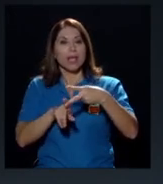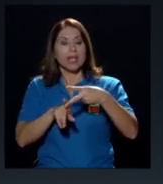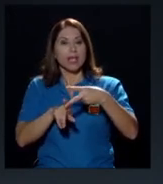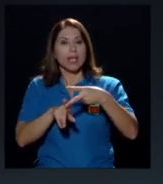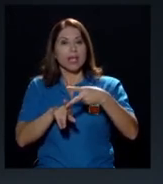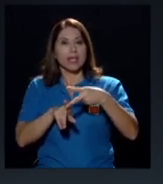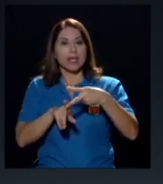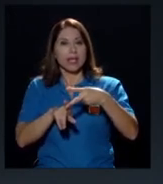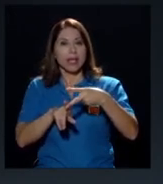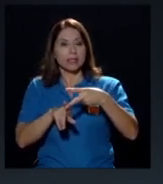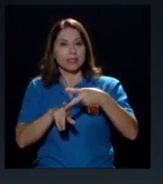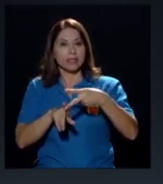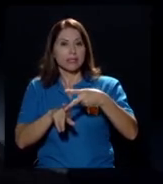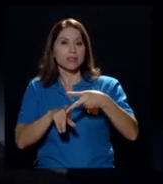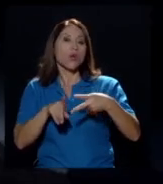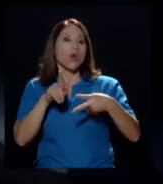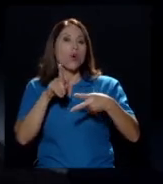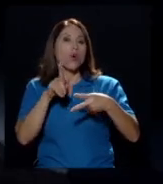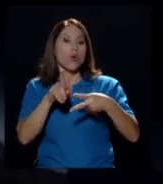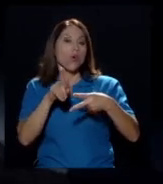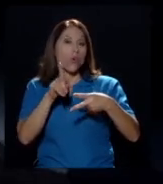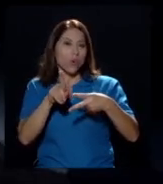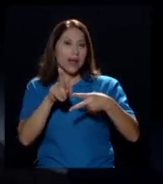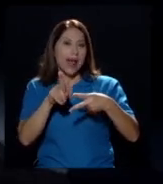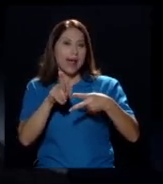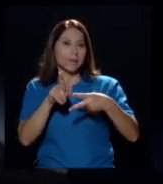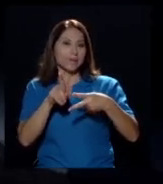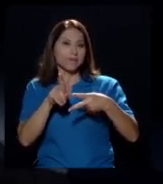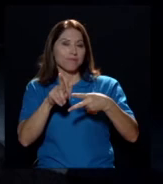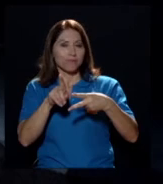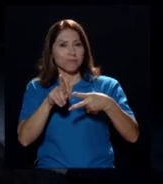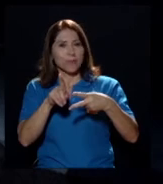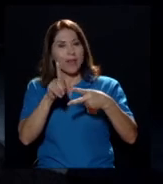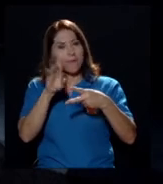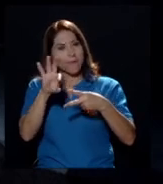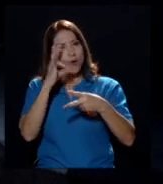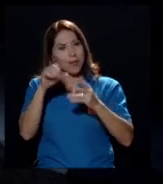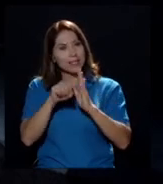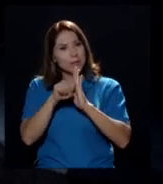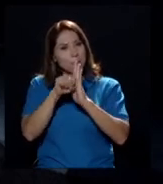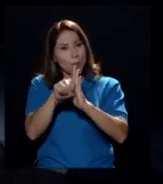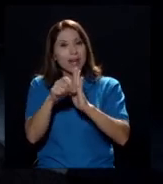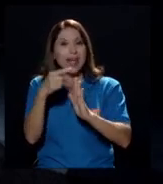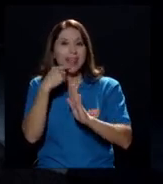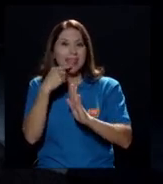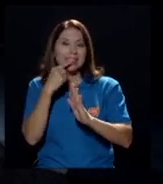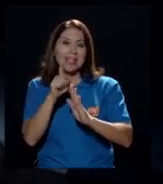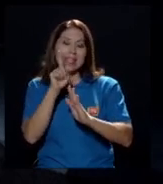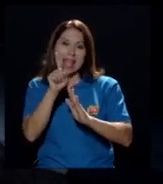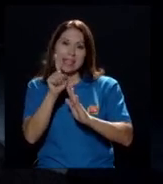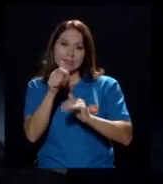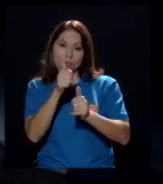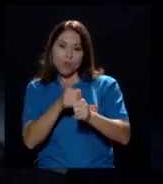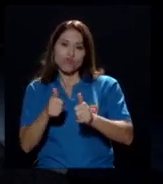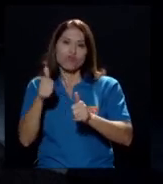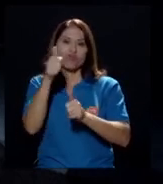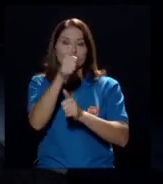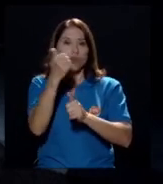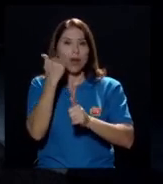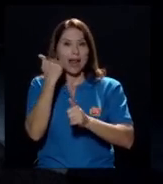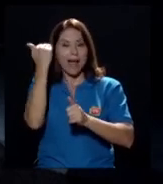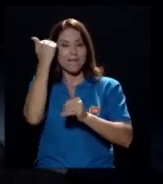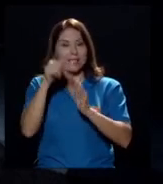una cabeza simbólica del gobierno y más bien